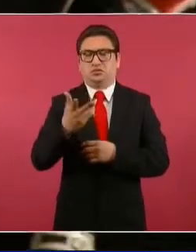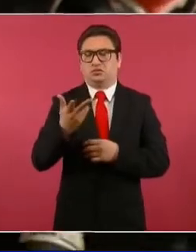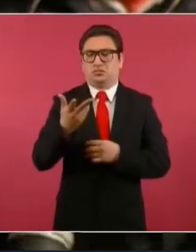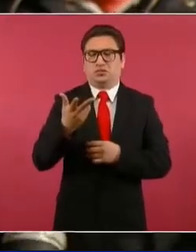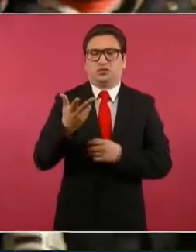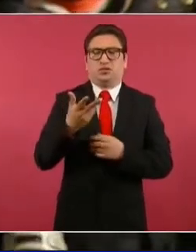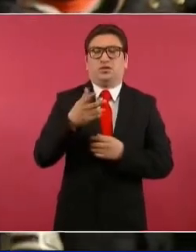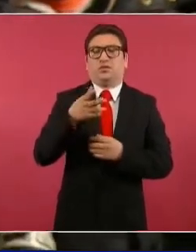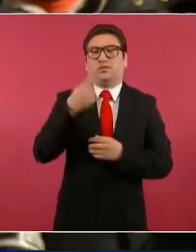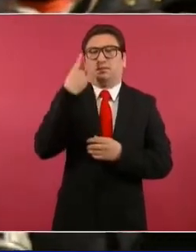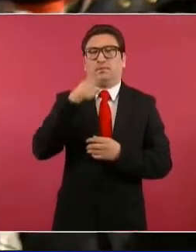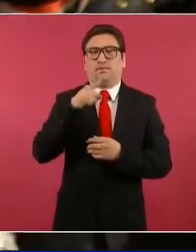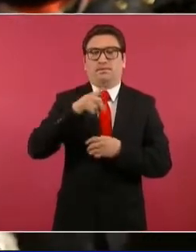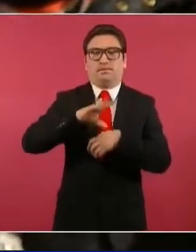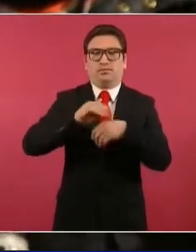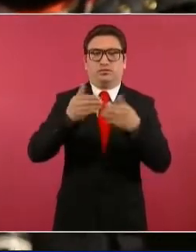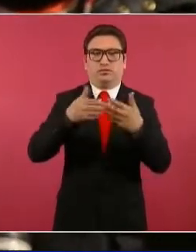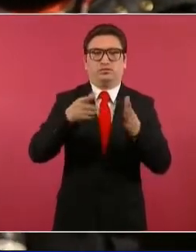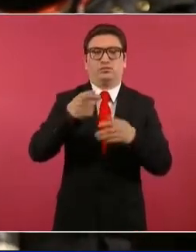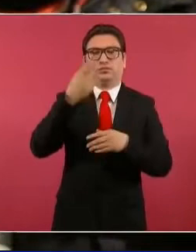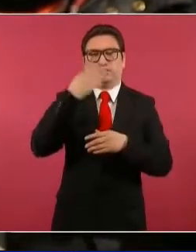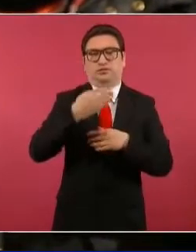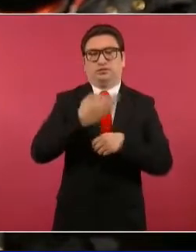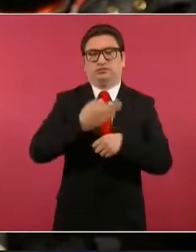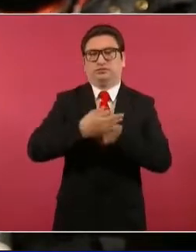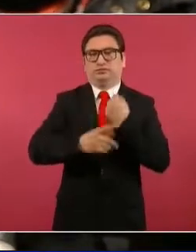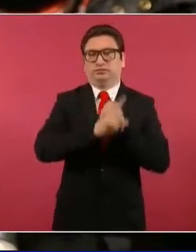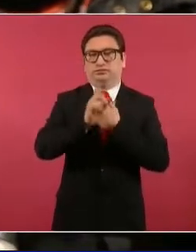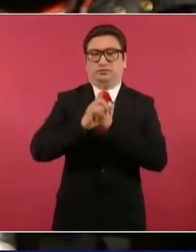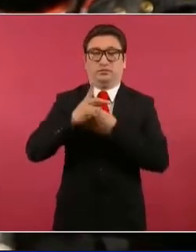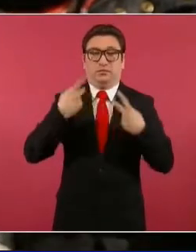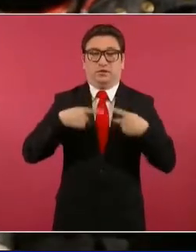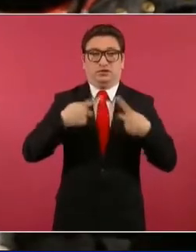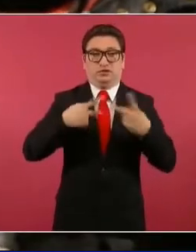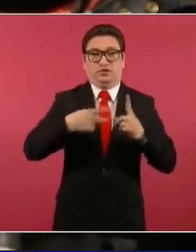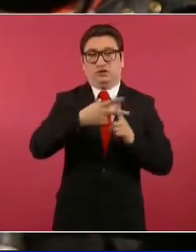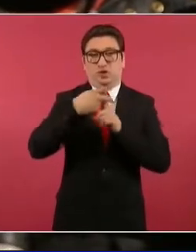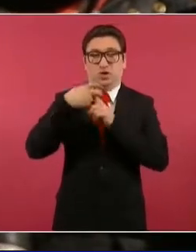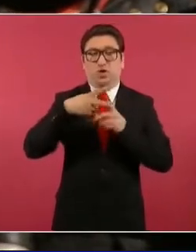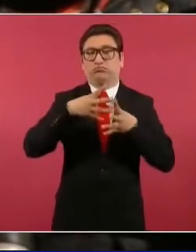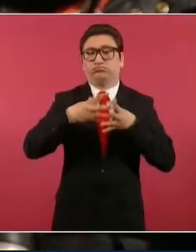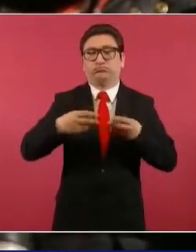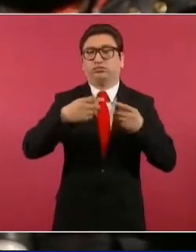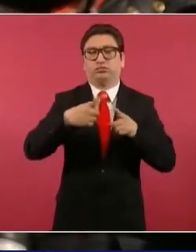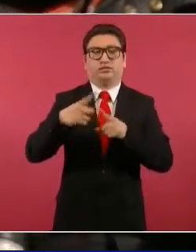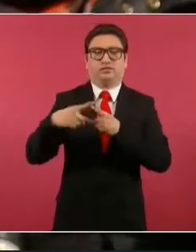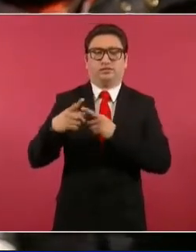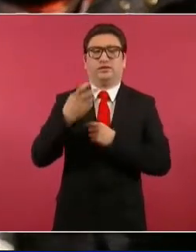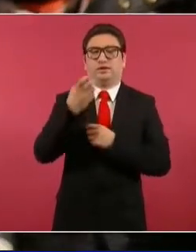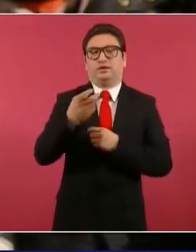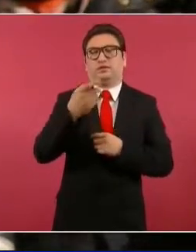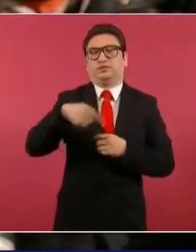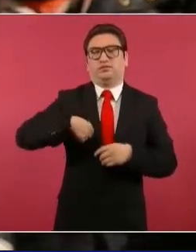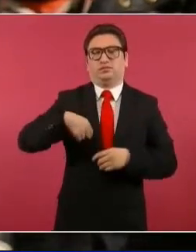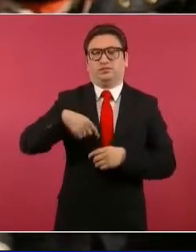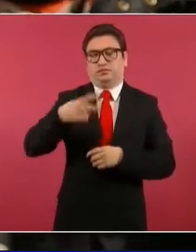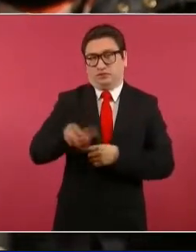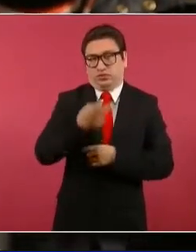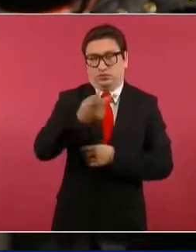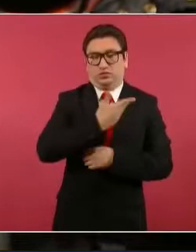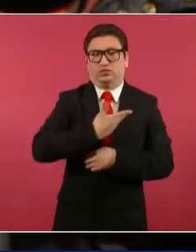permitirían enfrentar esta crisis de desapariciones y también forense en el país. Yo le pregunto, presidente, cómo